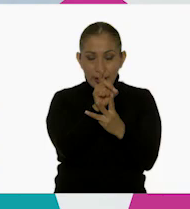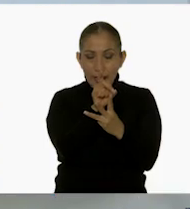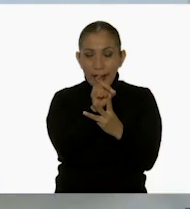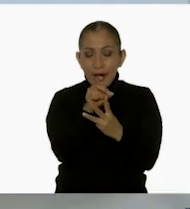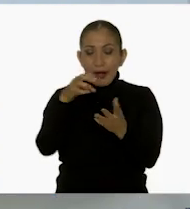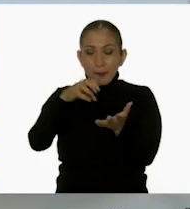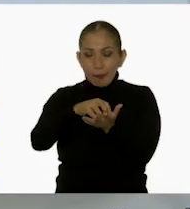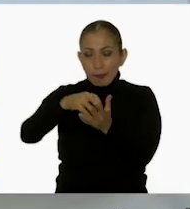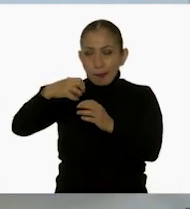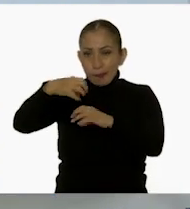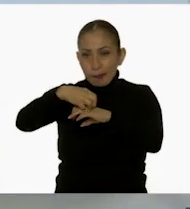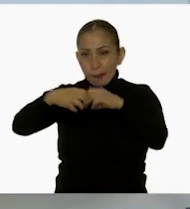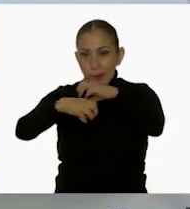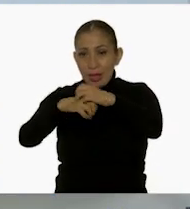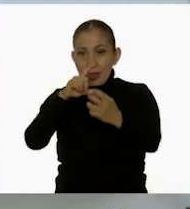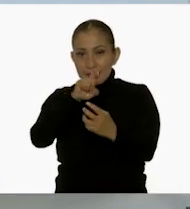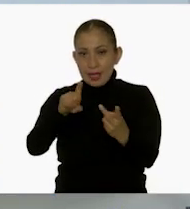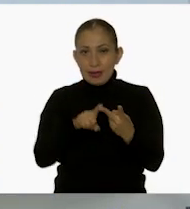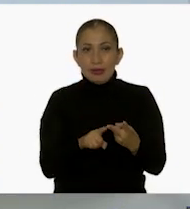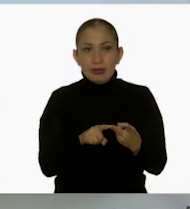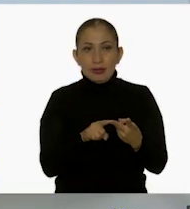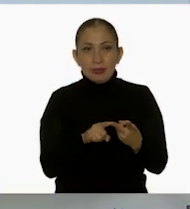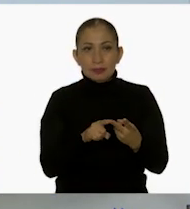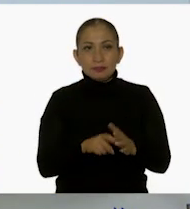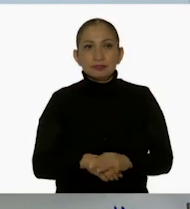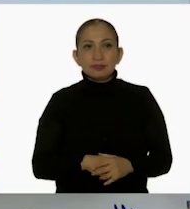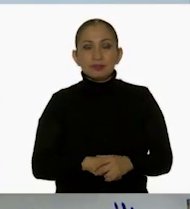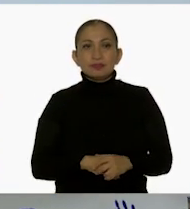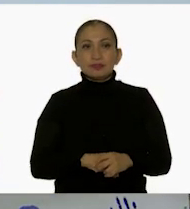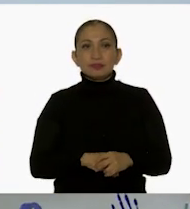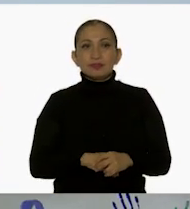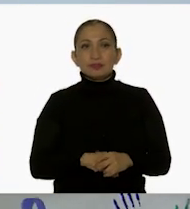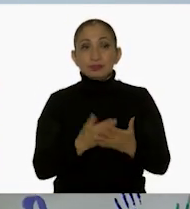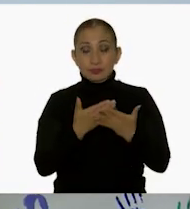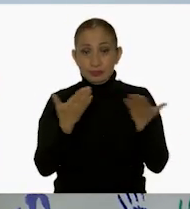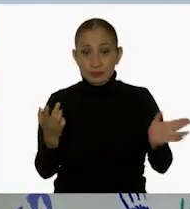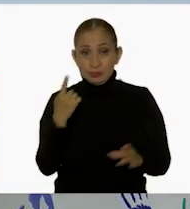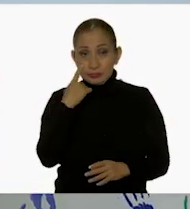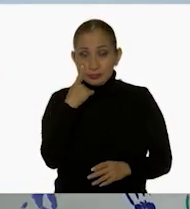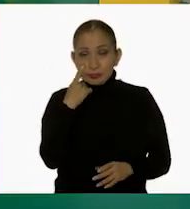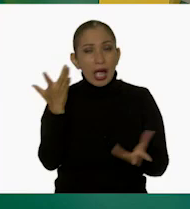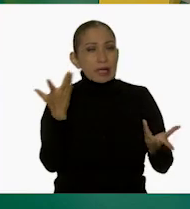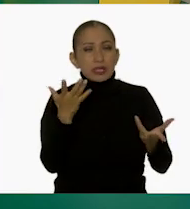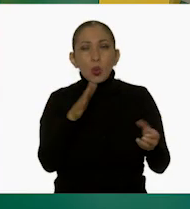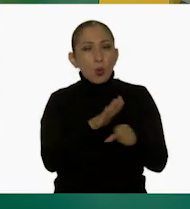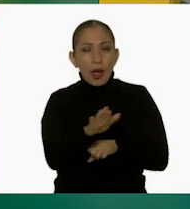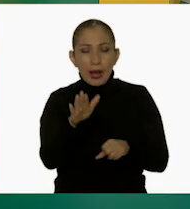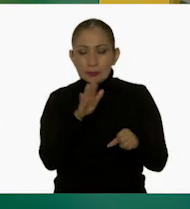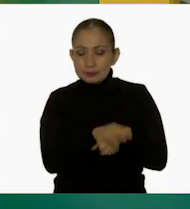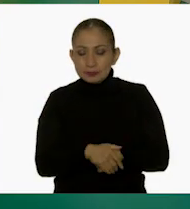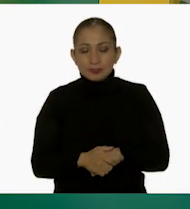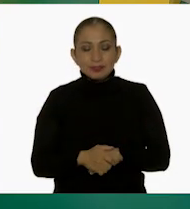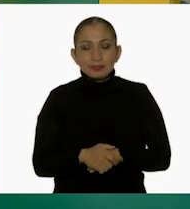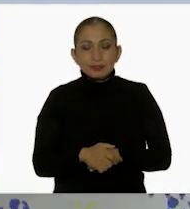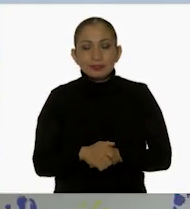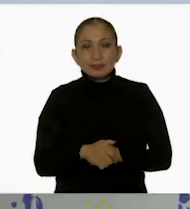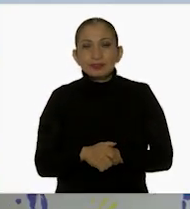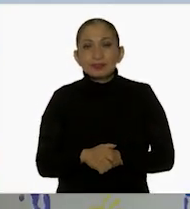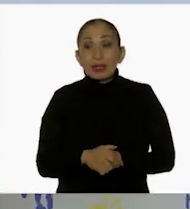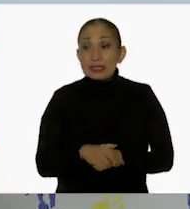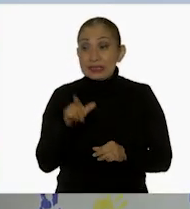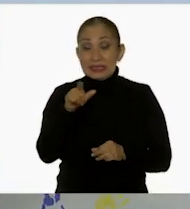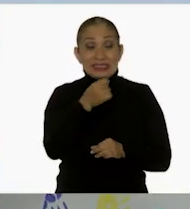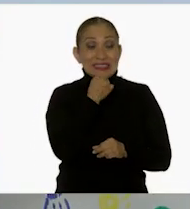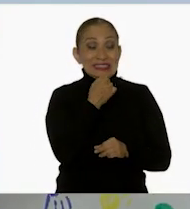bloques de 100 pesos, ¿verdad? Ajá. Muy bien. Ahora, ¿qué vamos a hacer? Bueno, si